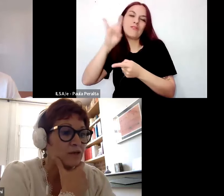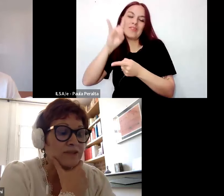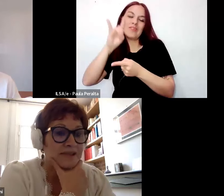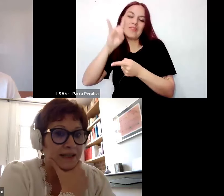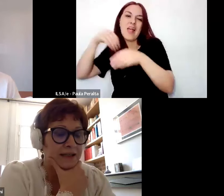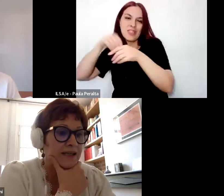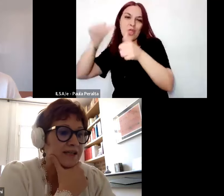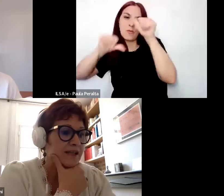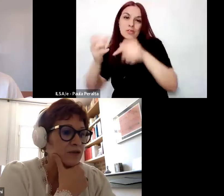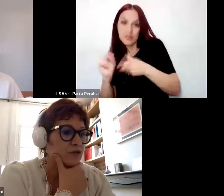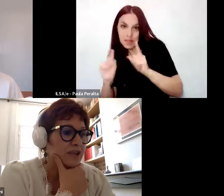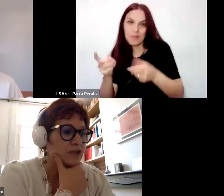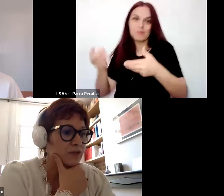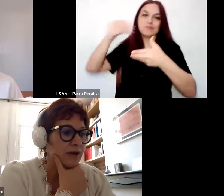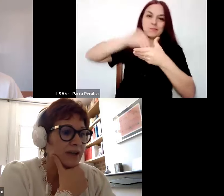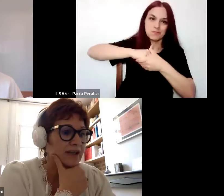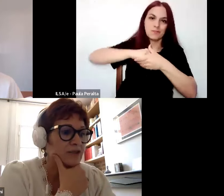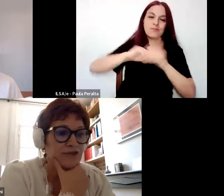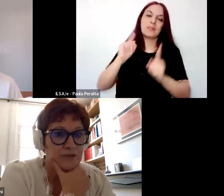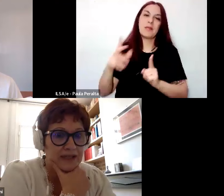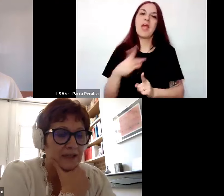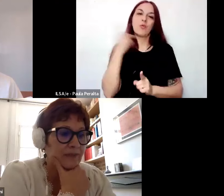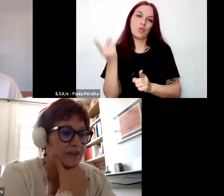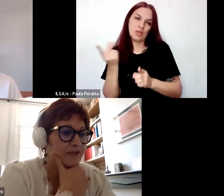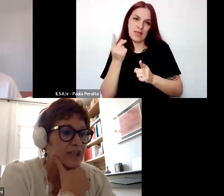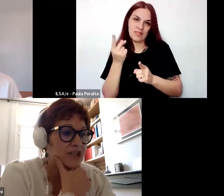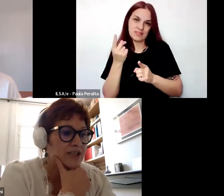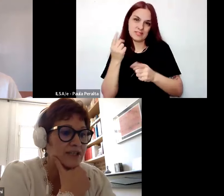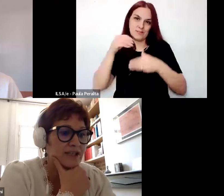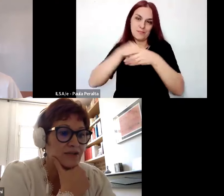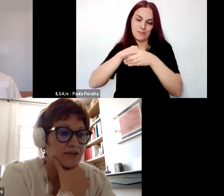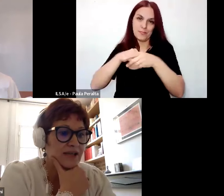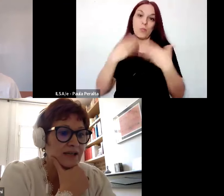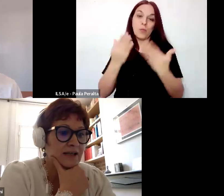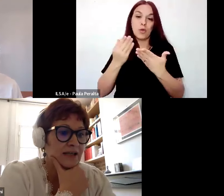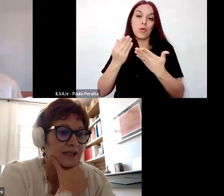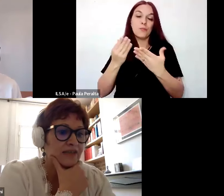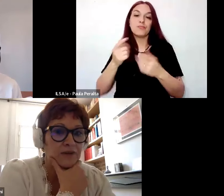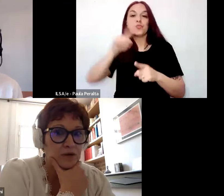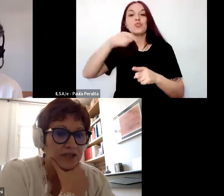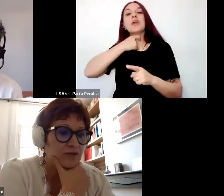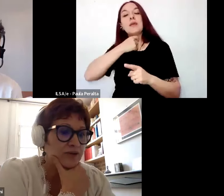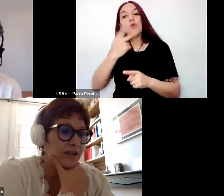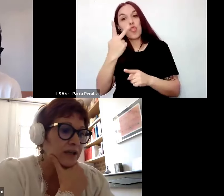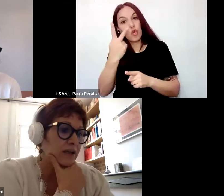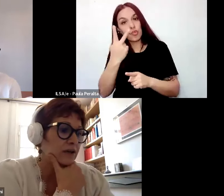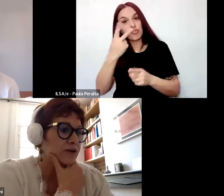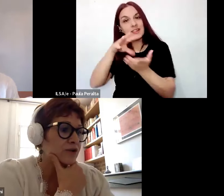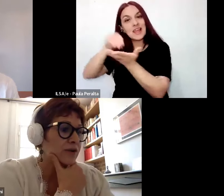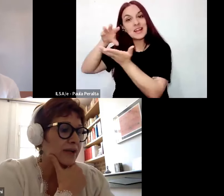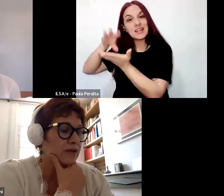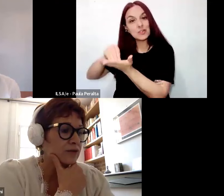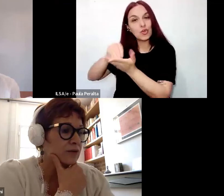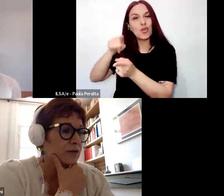y las autoridades. La constatación era que dos territorios estaban marcados por fragilidades